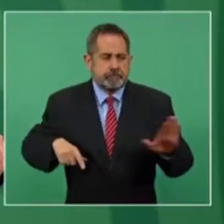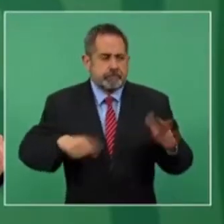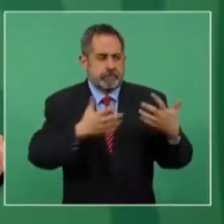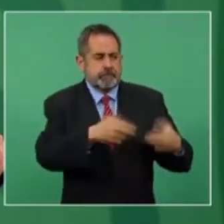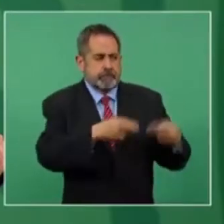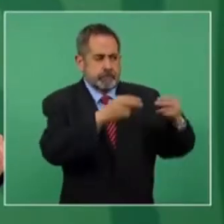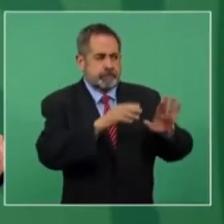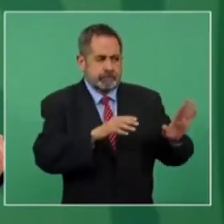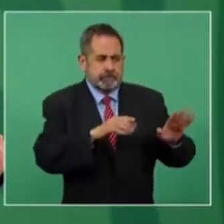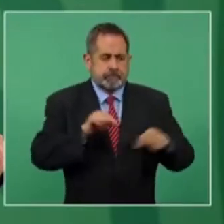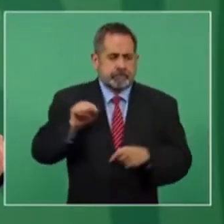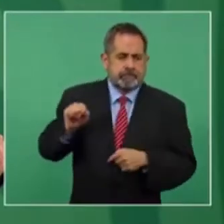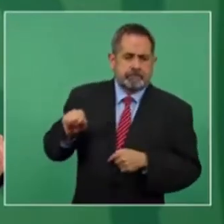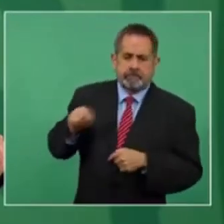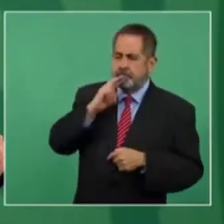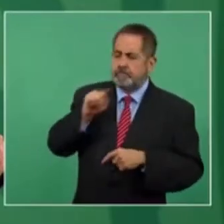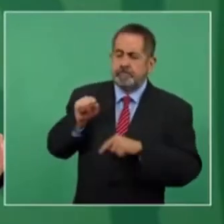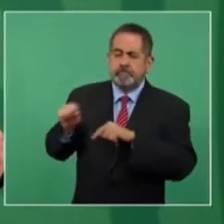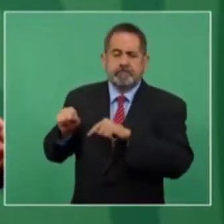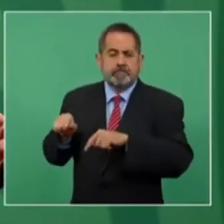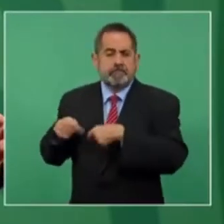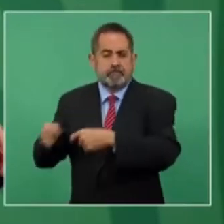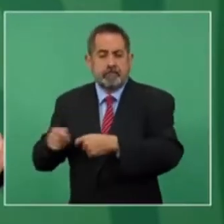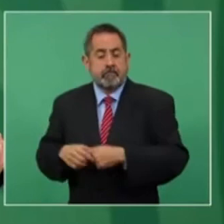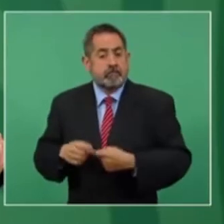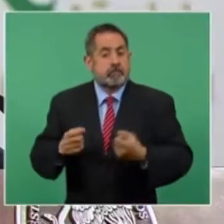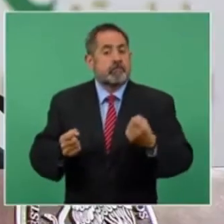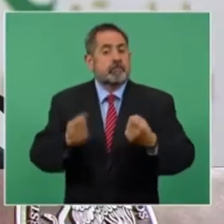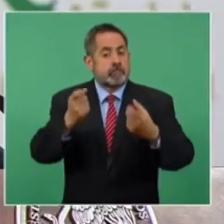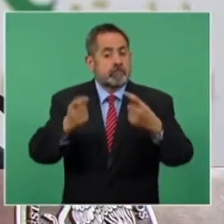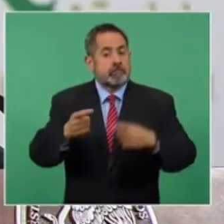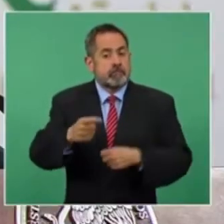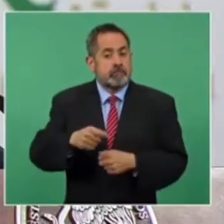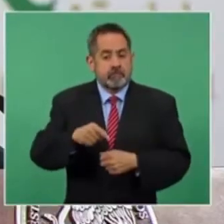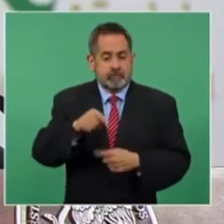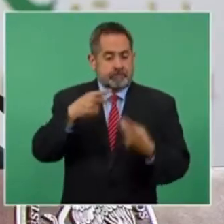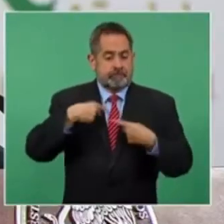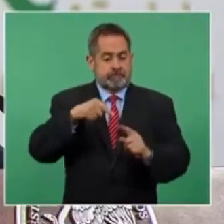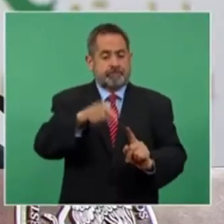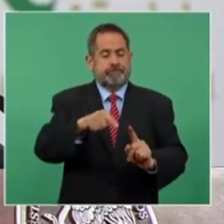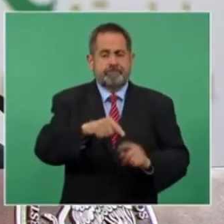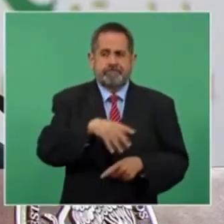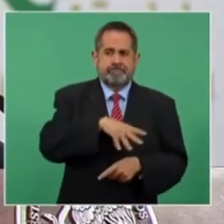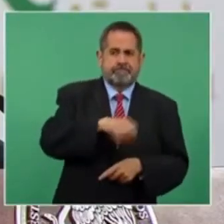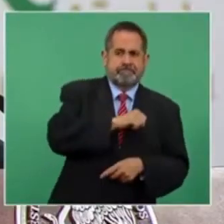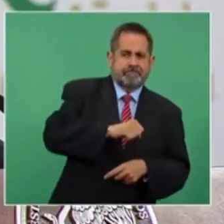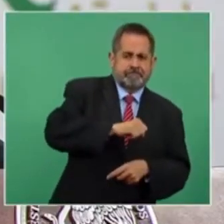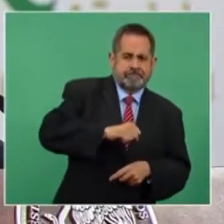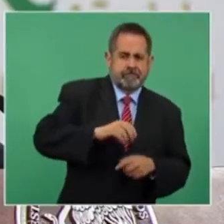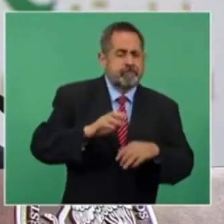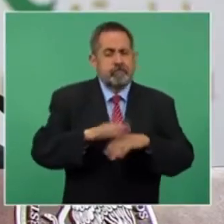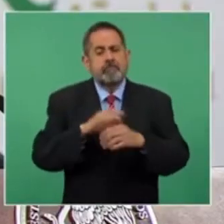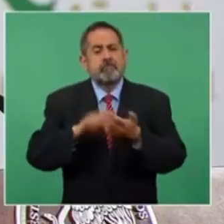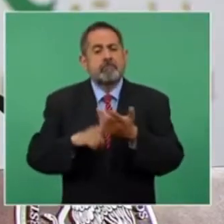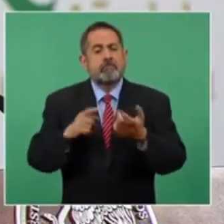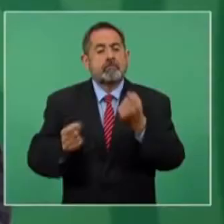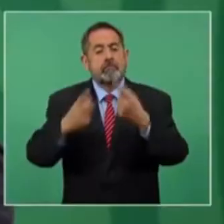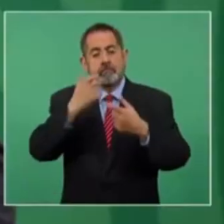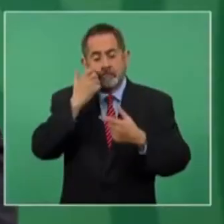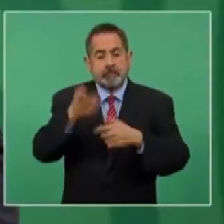a pesar de que en muchos casos hay resistencias de los propios beneficiarios porque en ocasiones no quieren